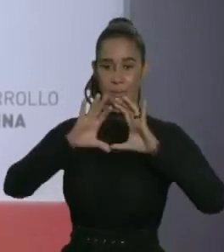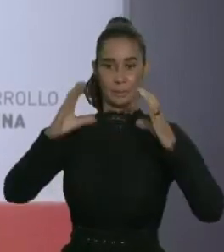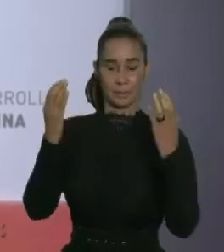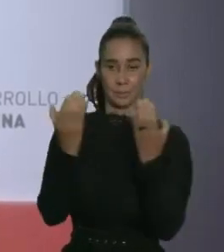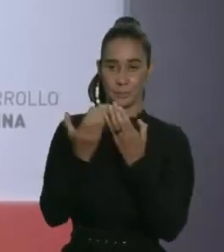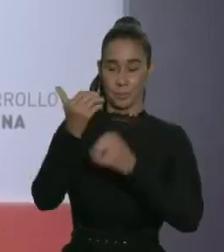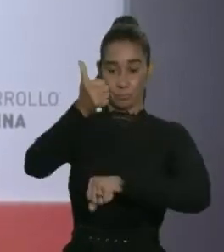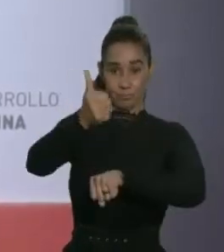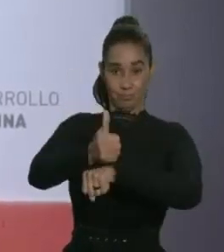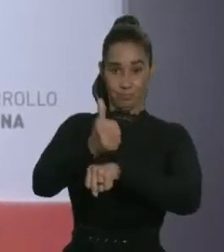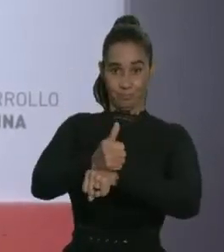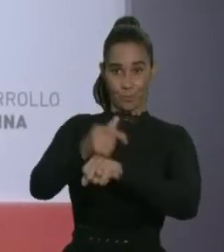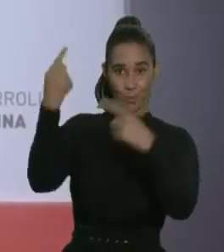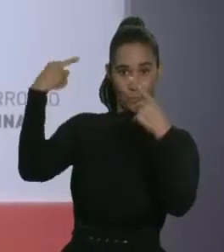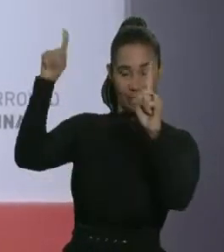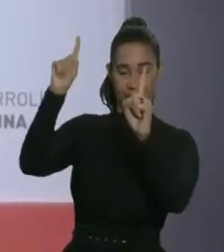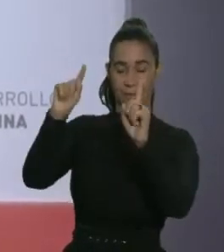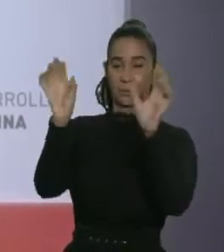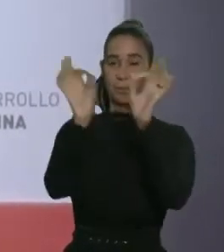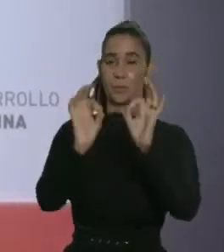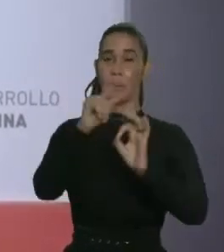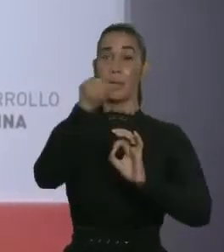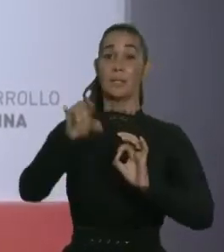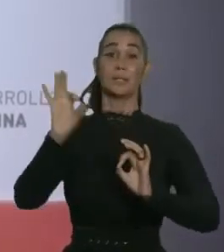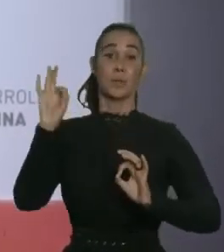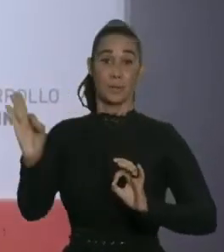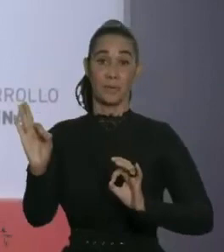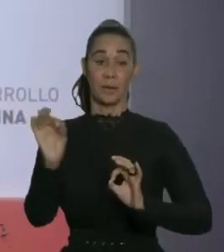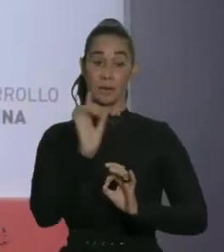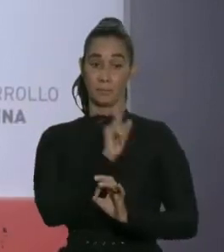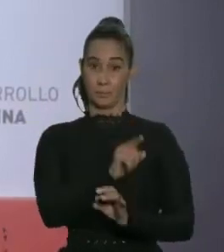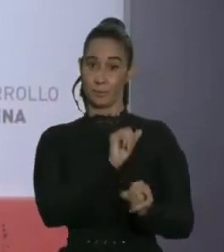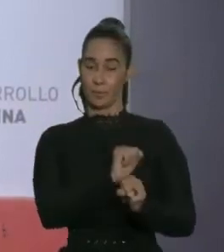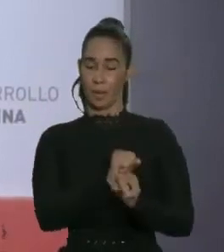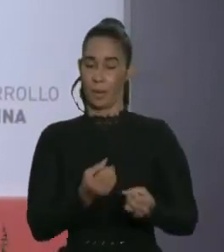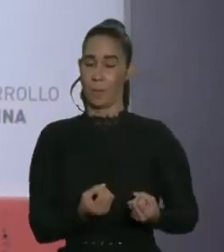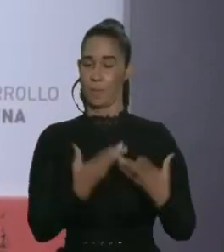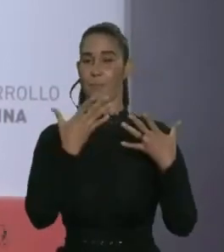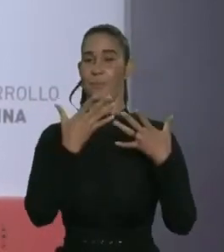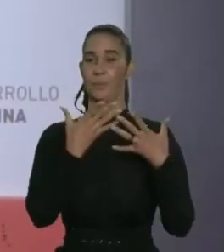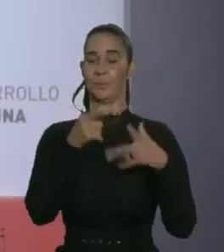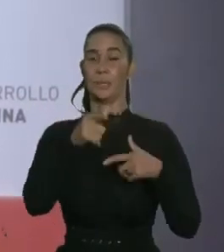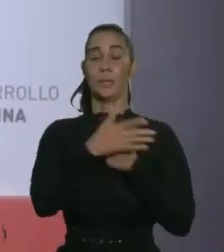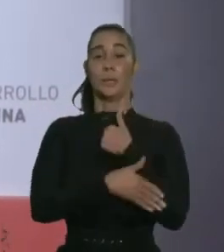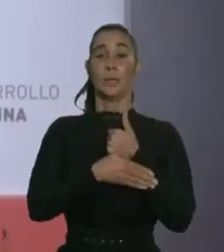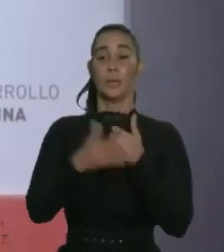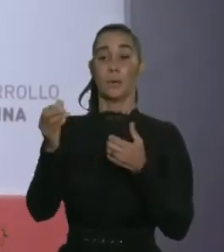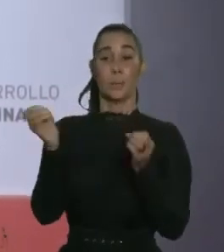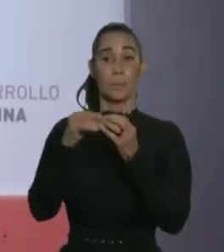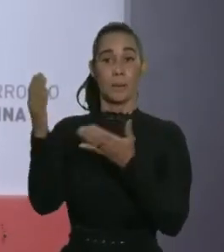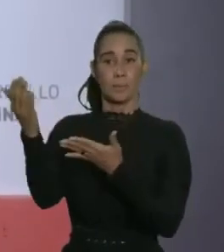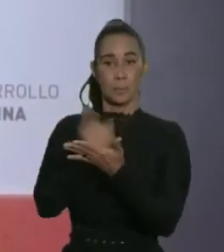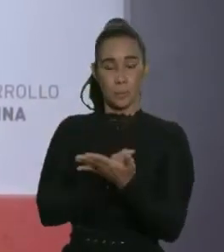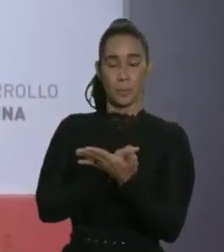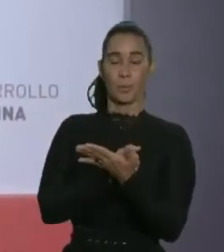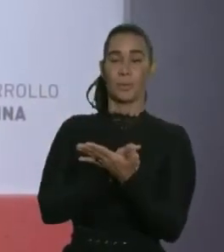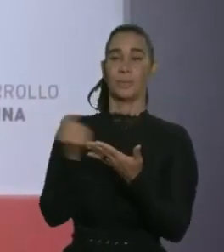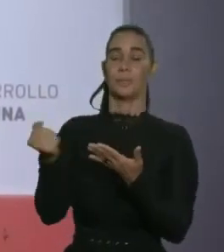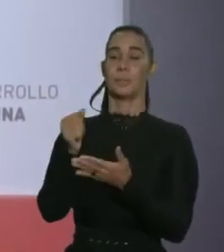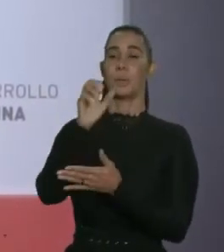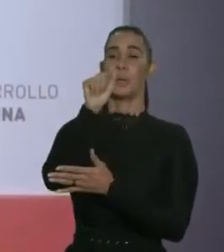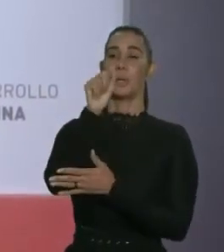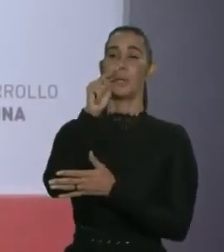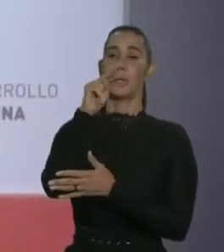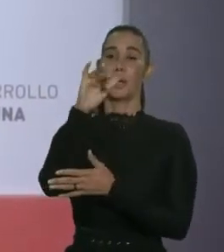en implementación exitosa del modelo de zonas francas y uno de los que mayor provecho ha sacado al fenómeno del Near